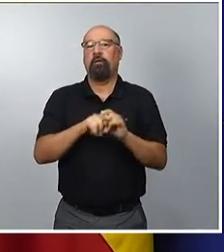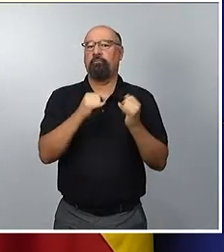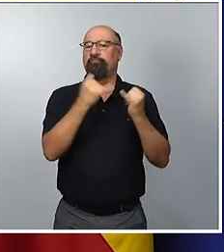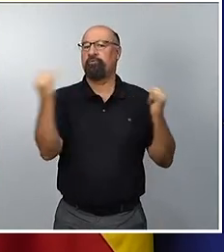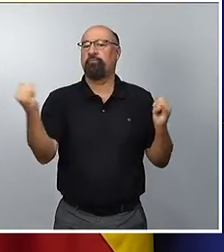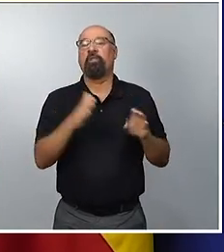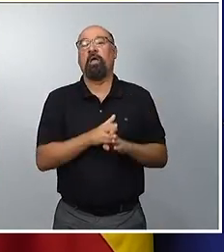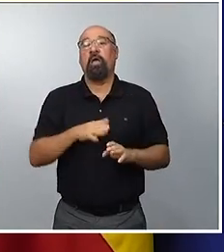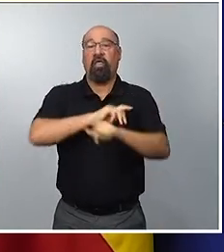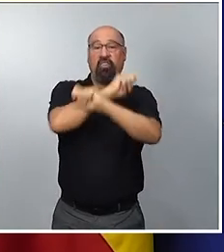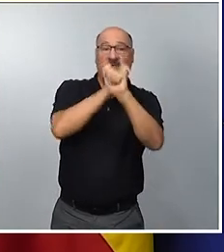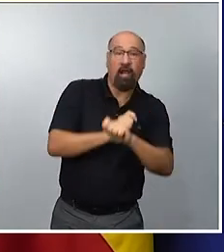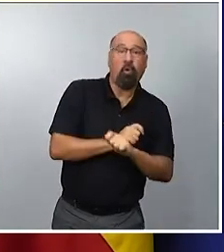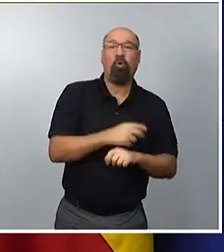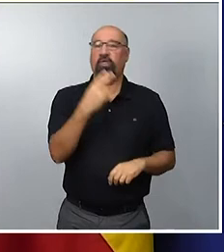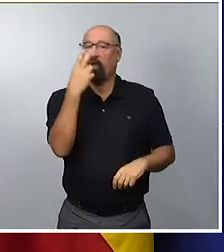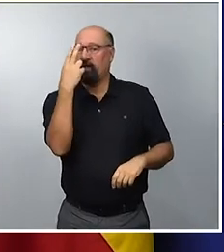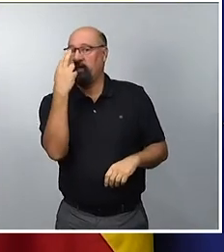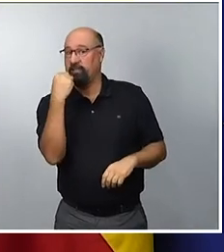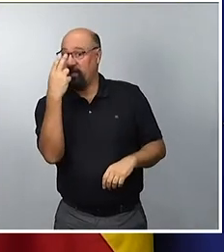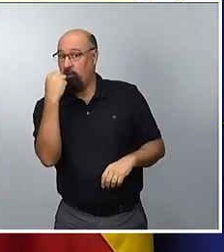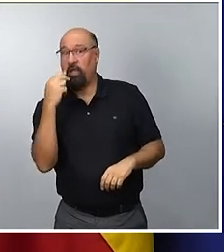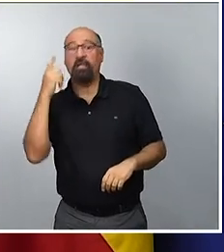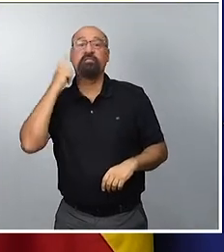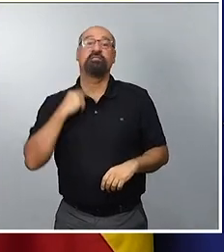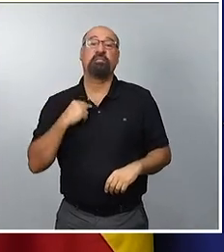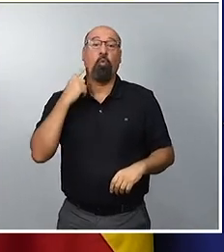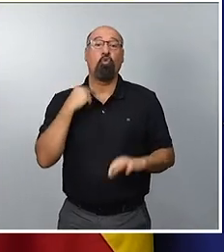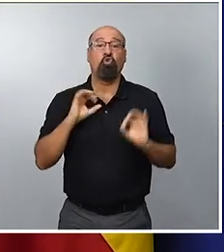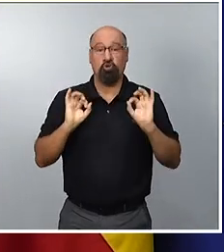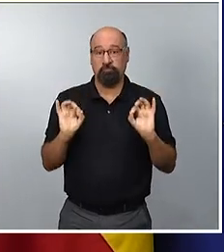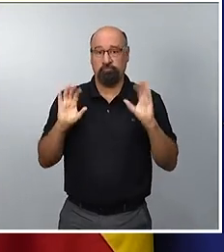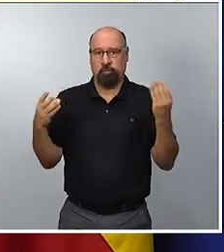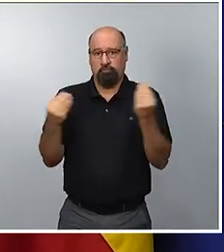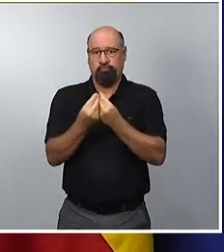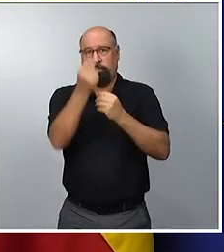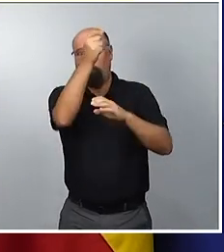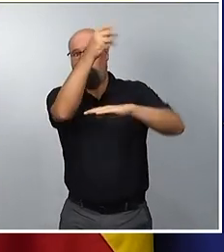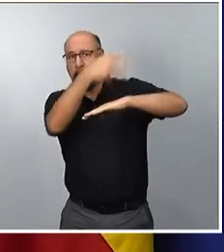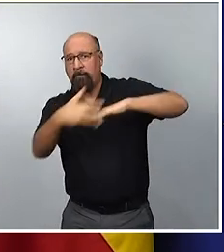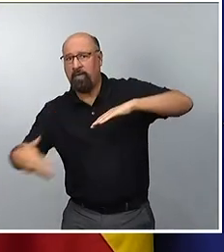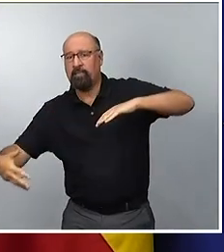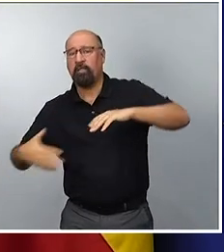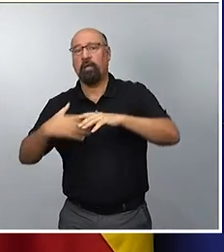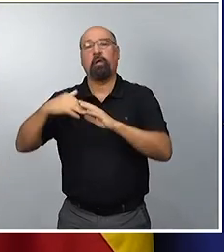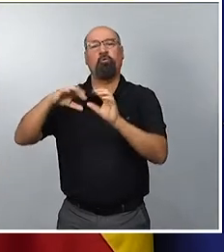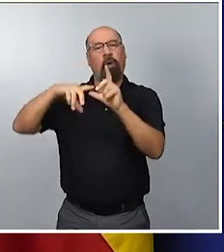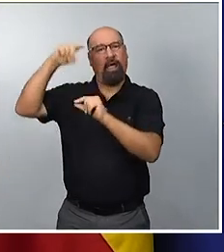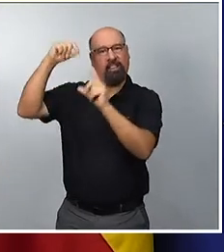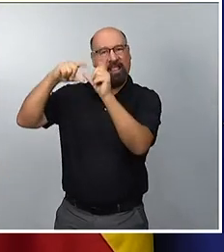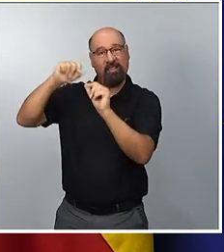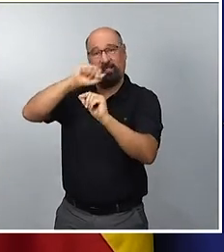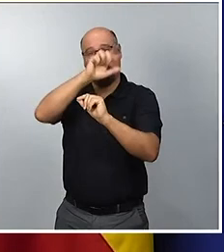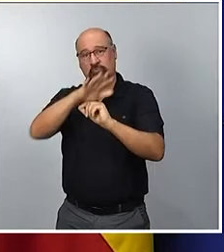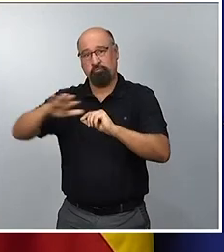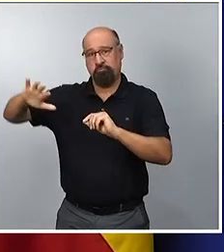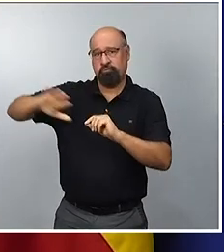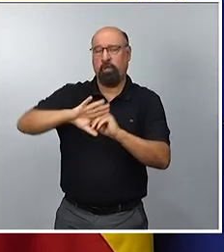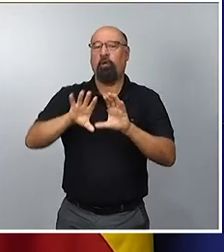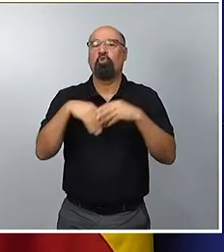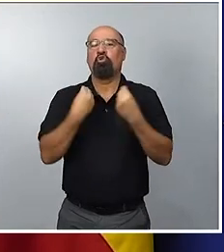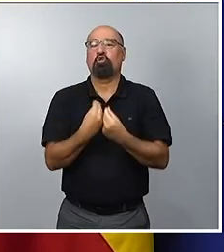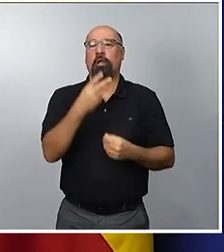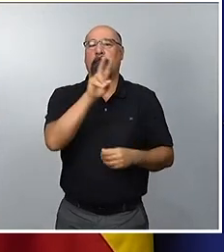-Teruel-Sagunto como eje estratégico y nexo de unión con el corredor mediterráneo y atlántico. En concreto, serán 22